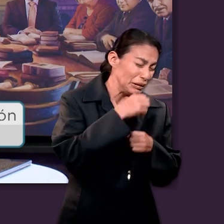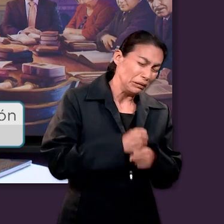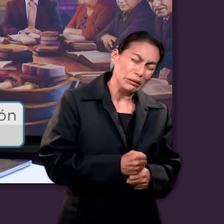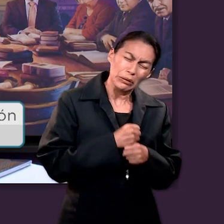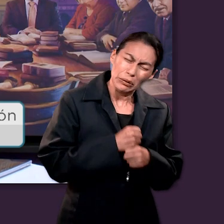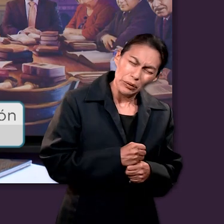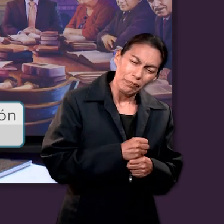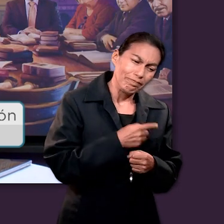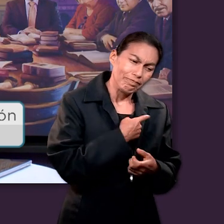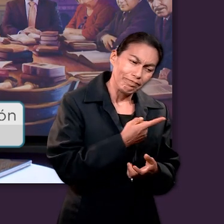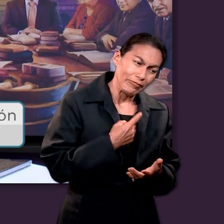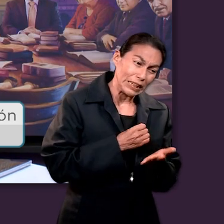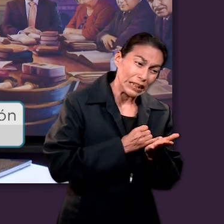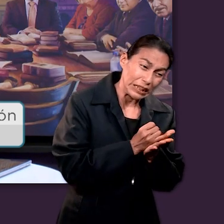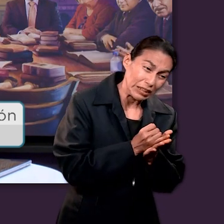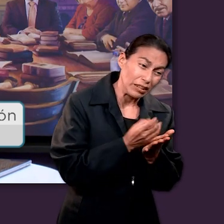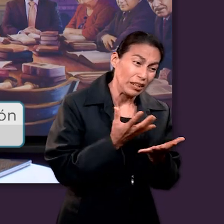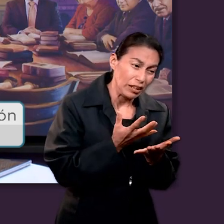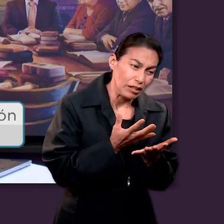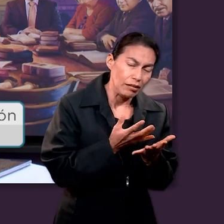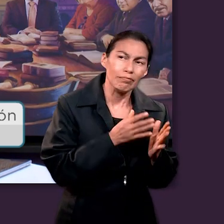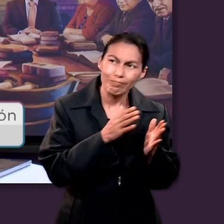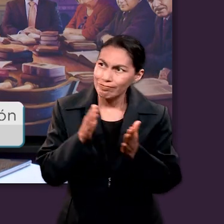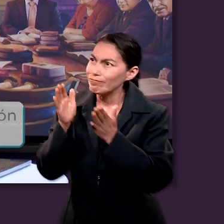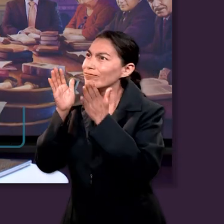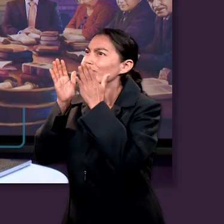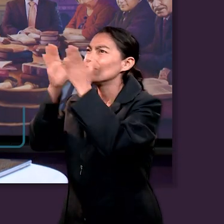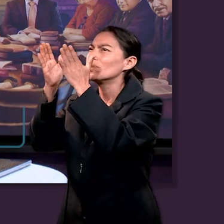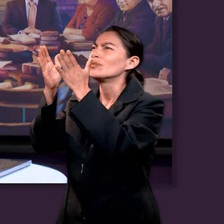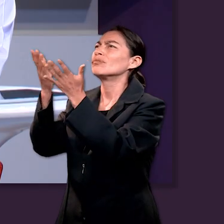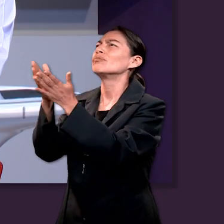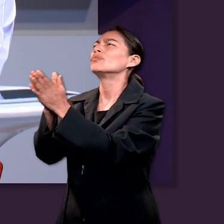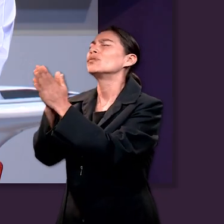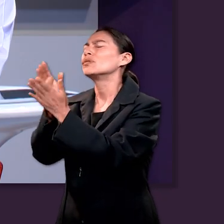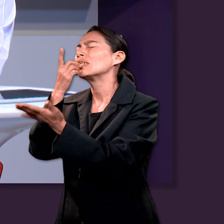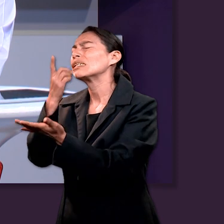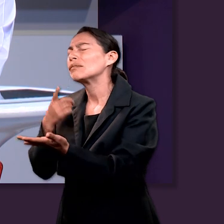consultemos a Jehová. Segundo elemento,